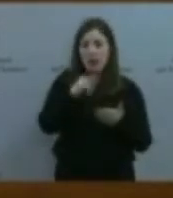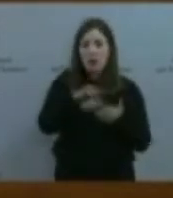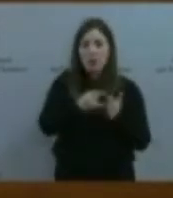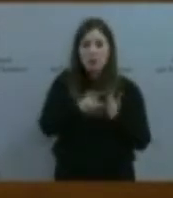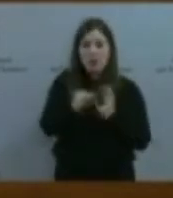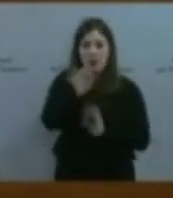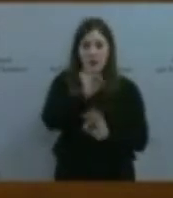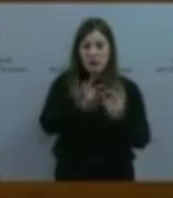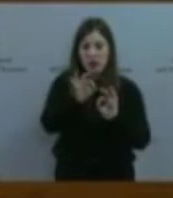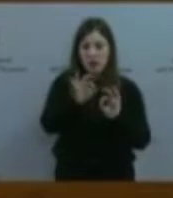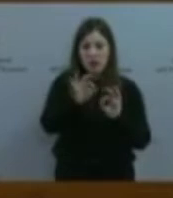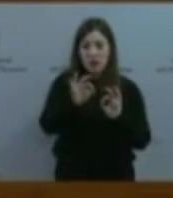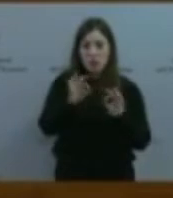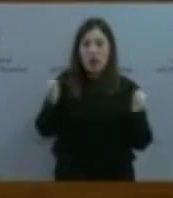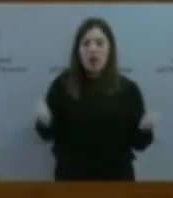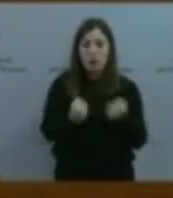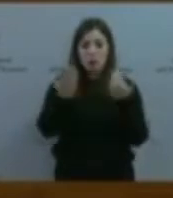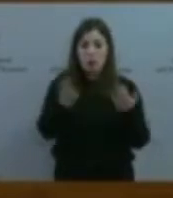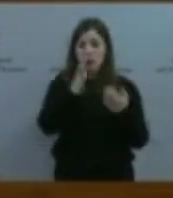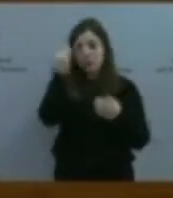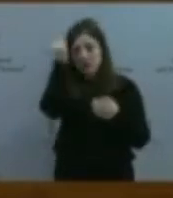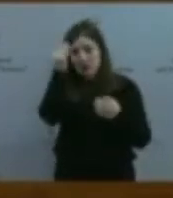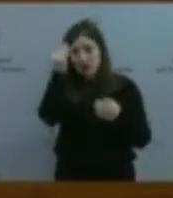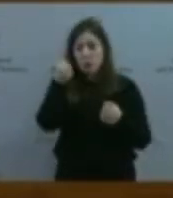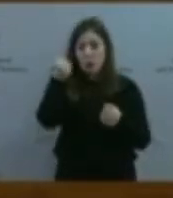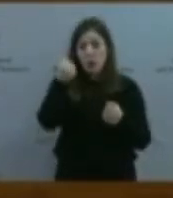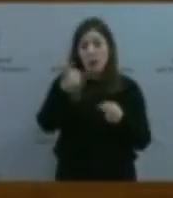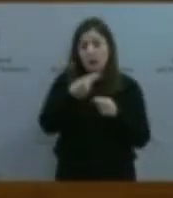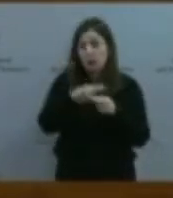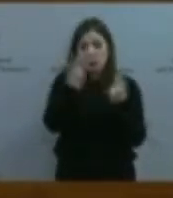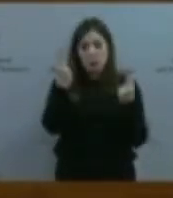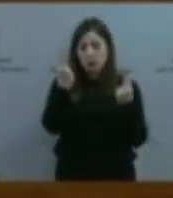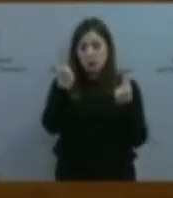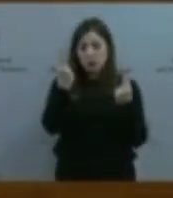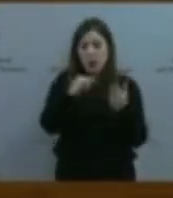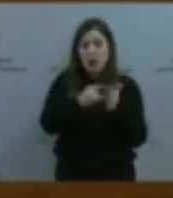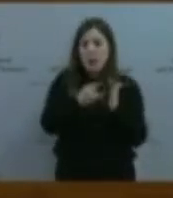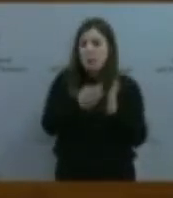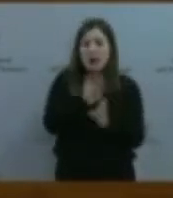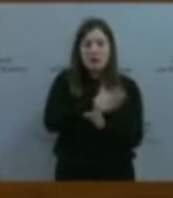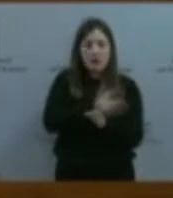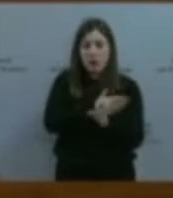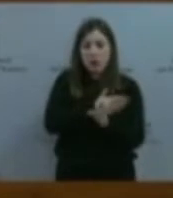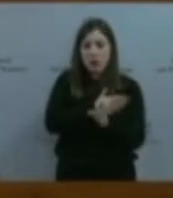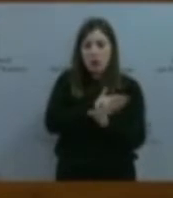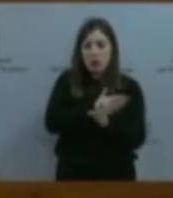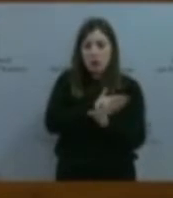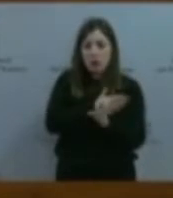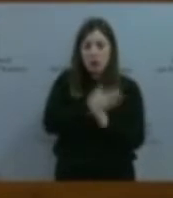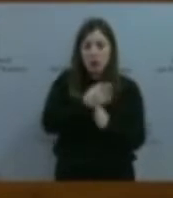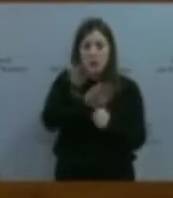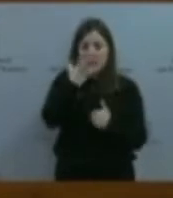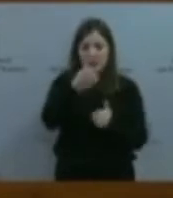poderes públicos no se planifica con el suficiente rigor ni tampoco de la mejor manera posible.